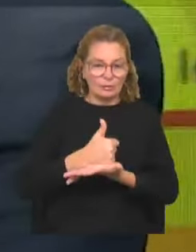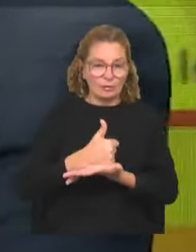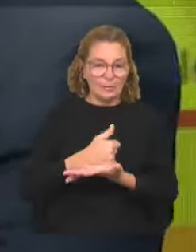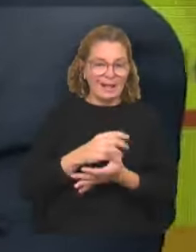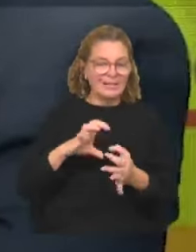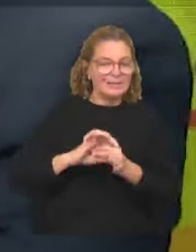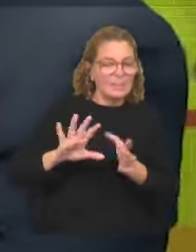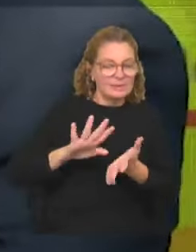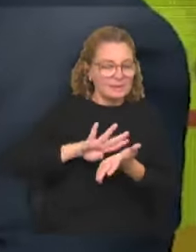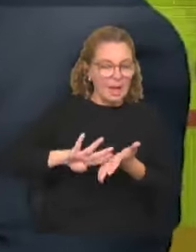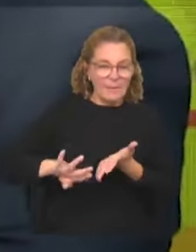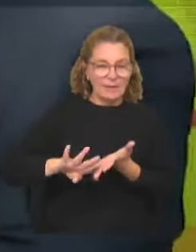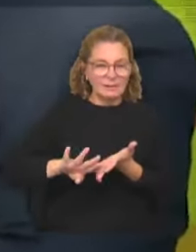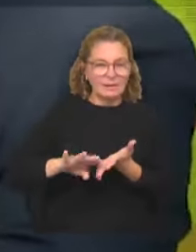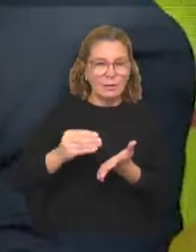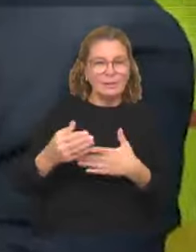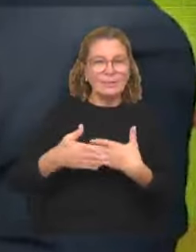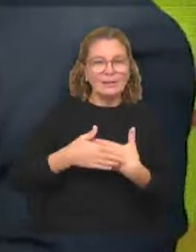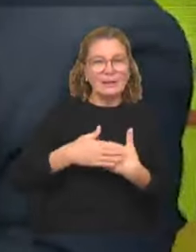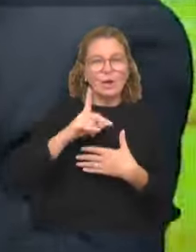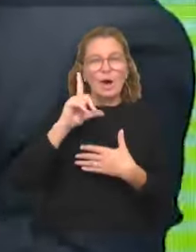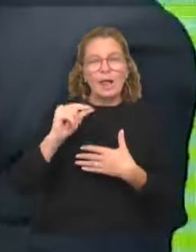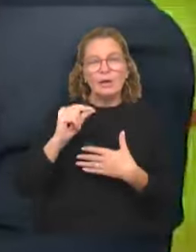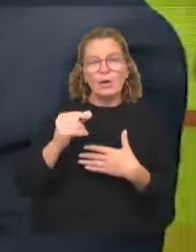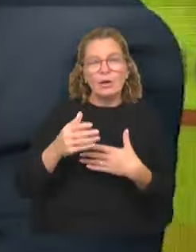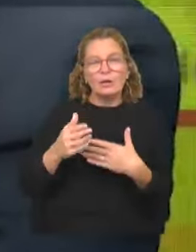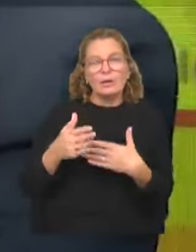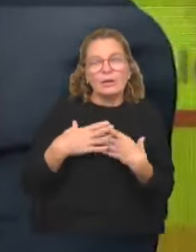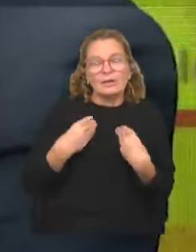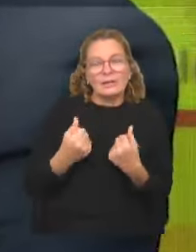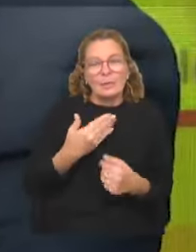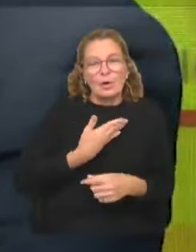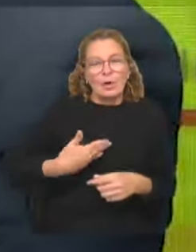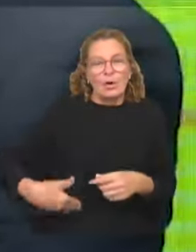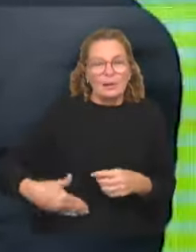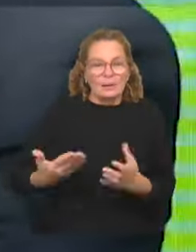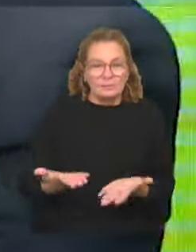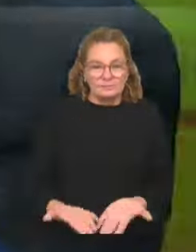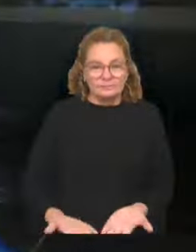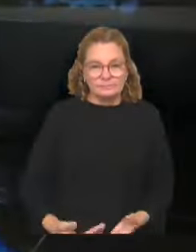independientemente de cuán cercanos o lejanos nos sintamos con los gobiernos de turno.